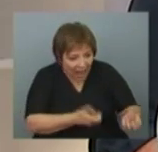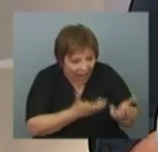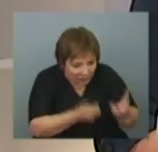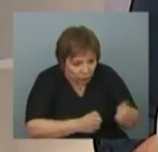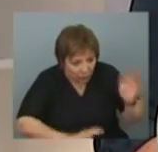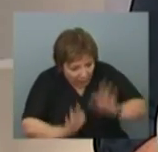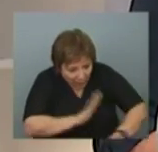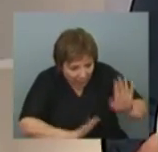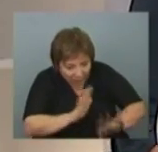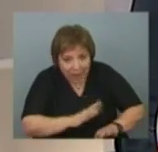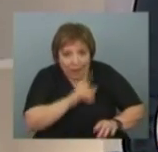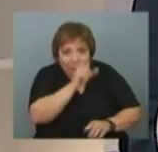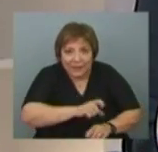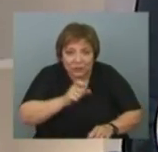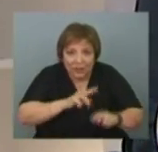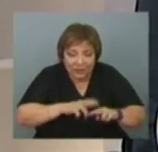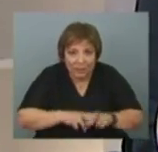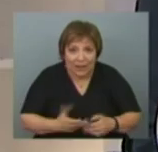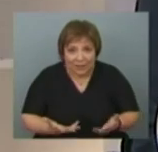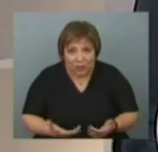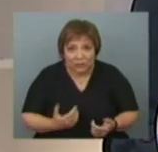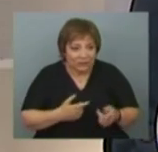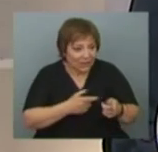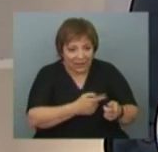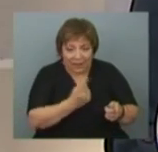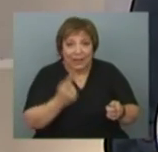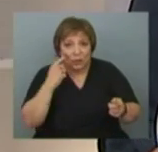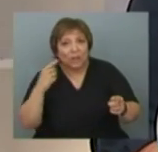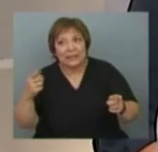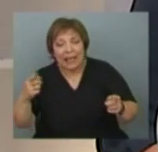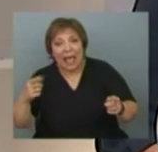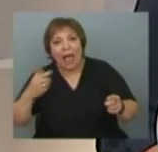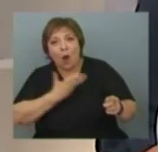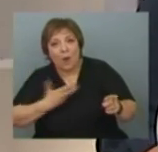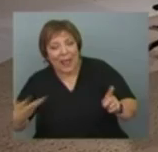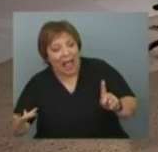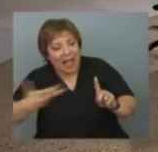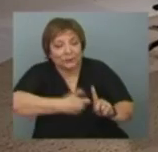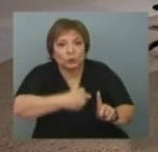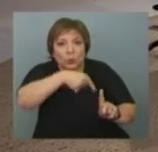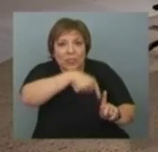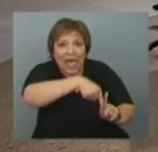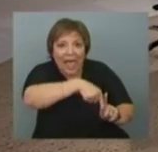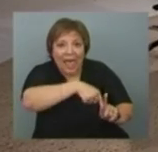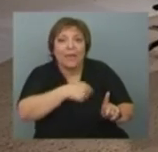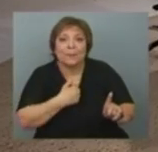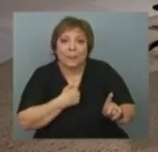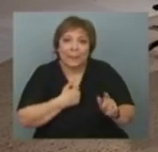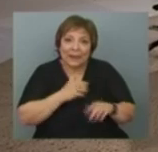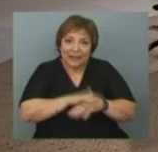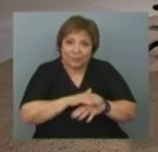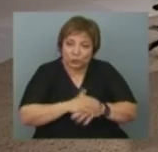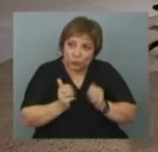yendo hacia eso, al que no se puede valer por sí mismo. Pero que entonces es esa corresponsabilidad entre